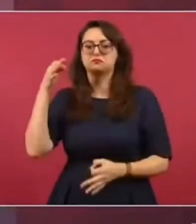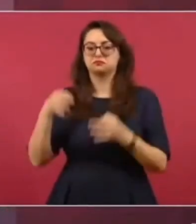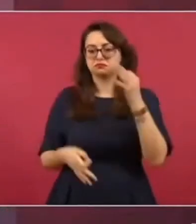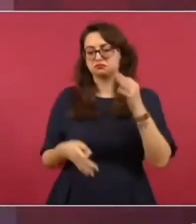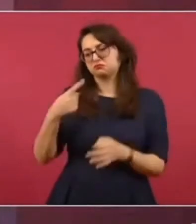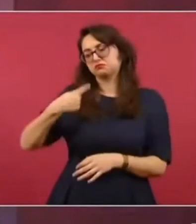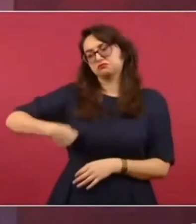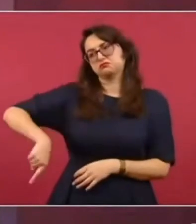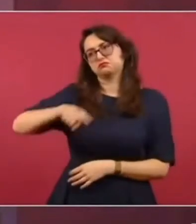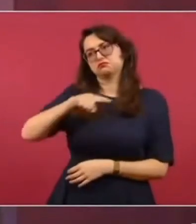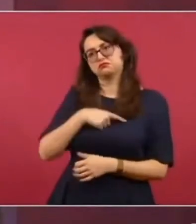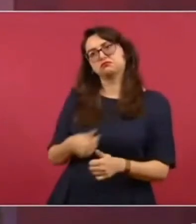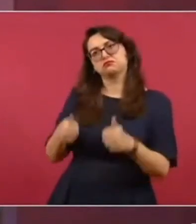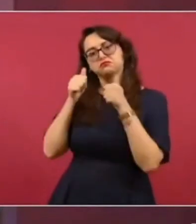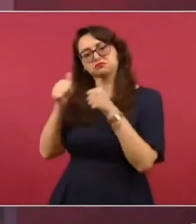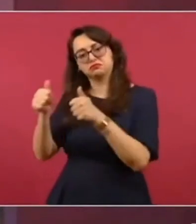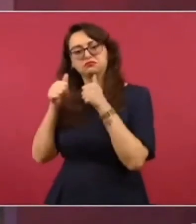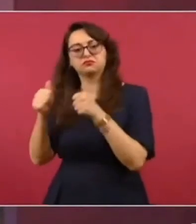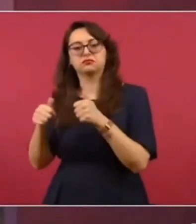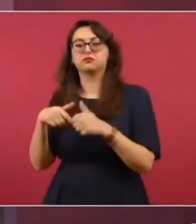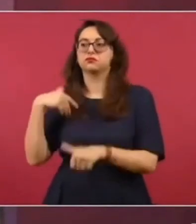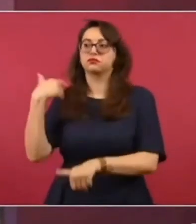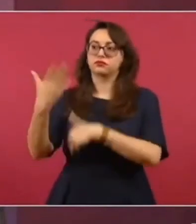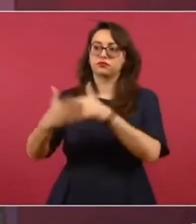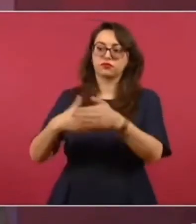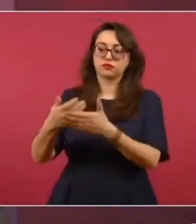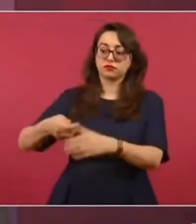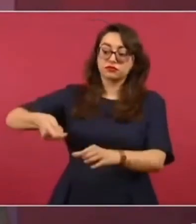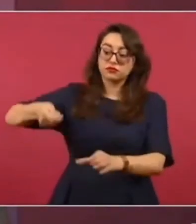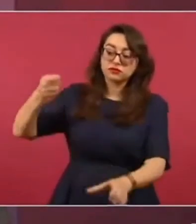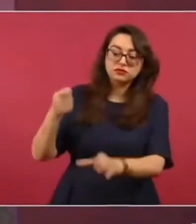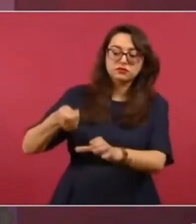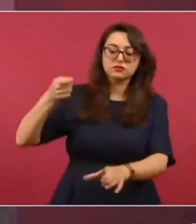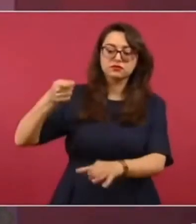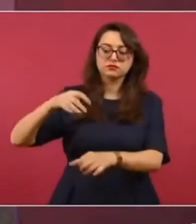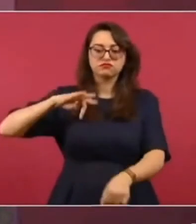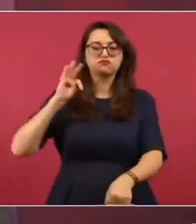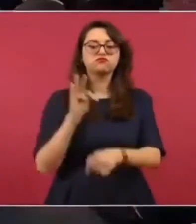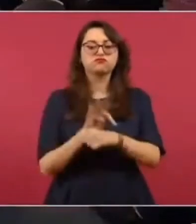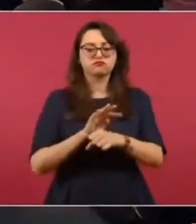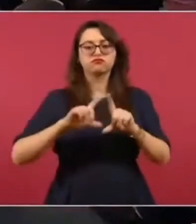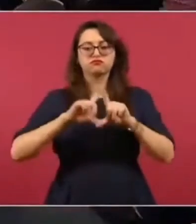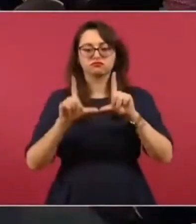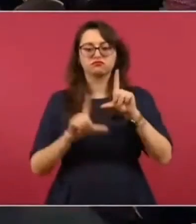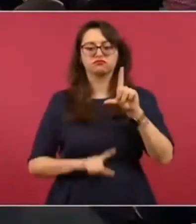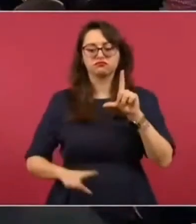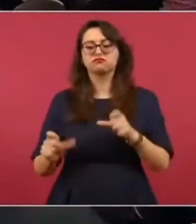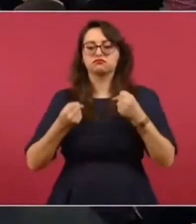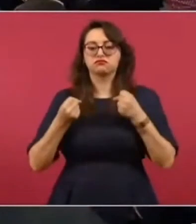razón y que estos terminarán dando la razón al pueblo de México. Gracias.